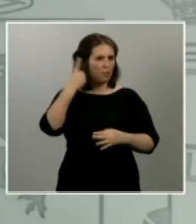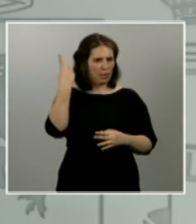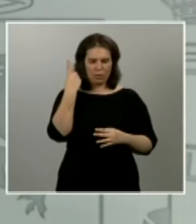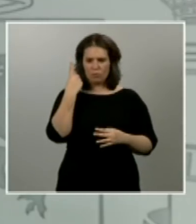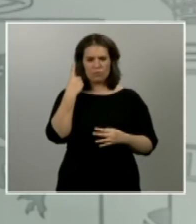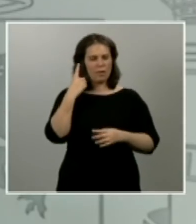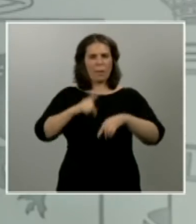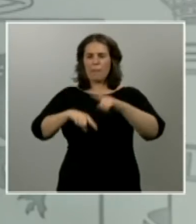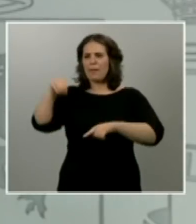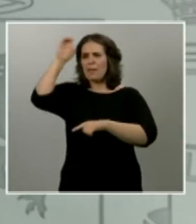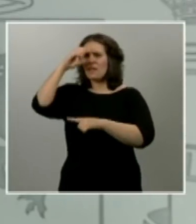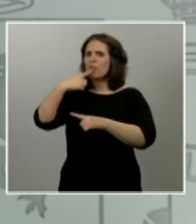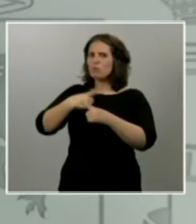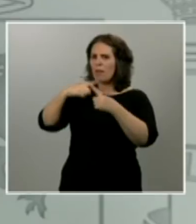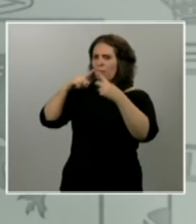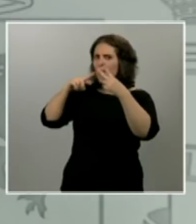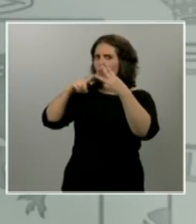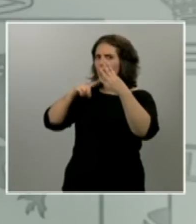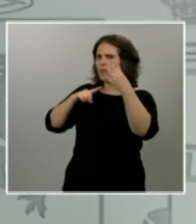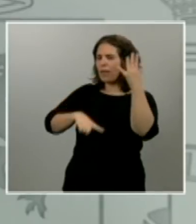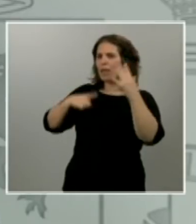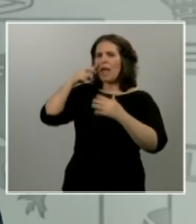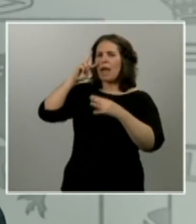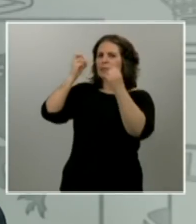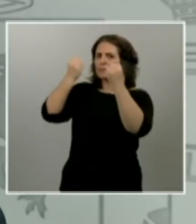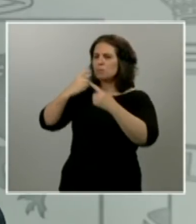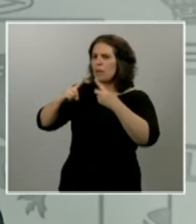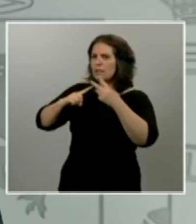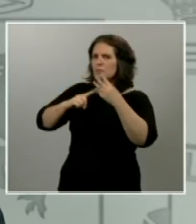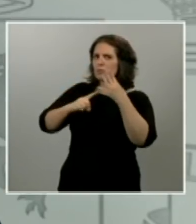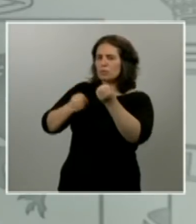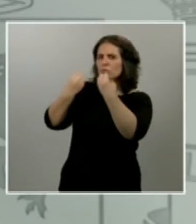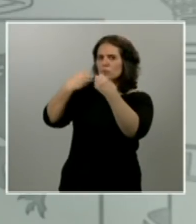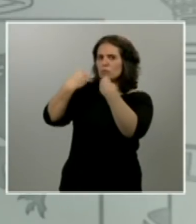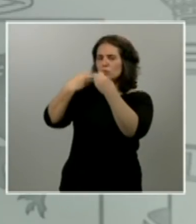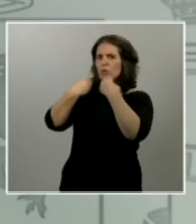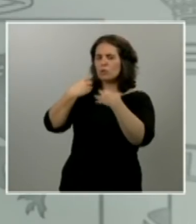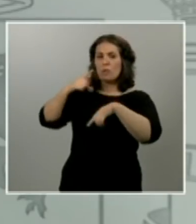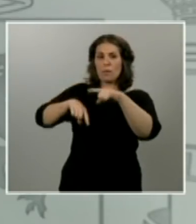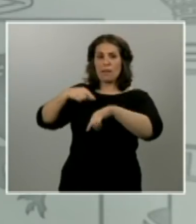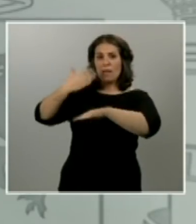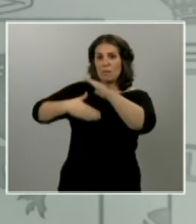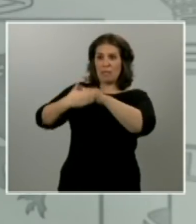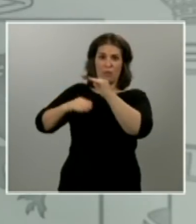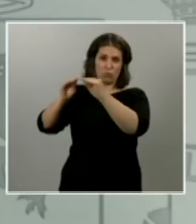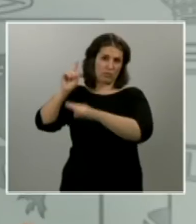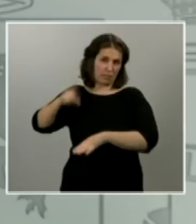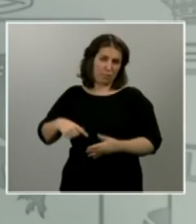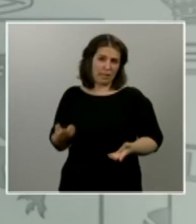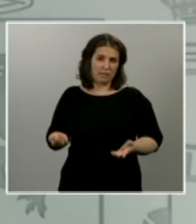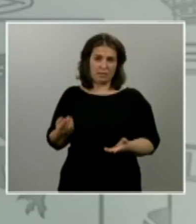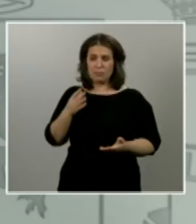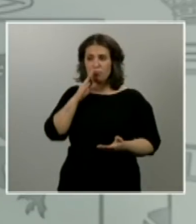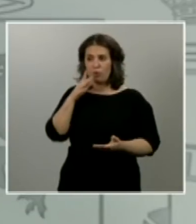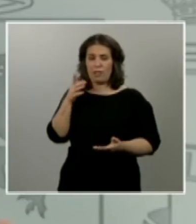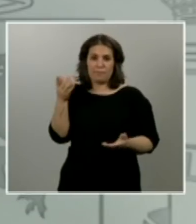los científicos la comunidad científica los expertos con todas las limitaciones que lógicamente ellos también tienen y que me imagino veis